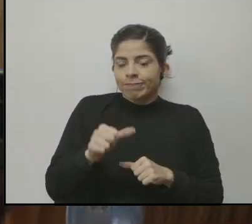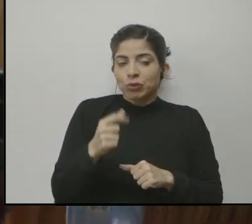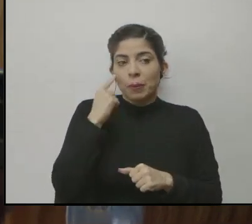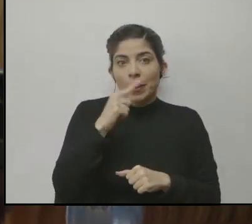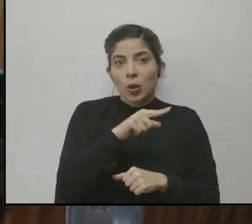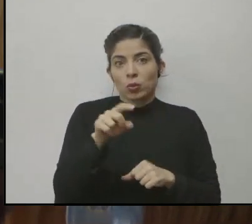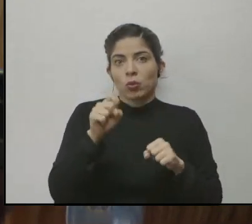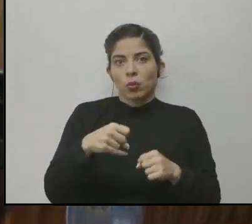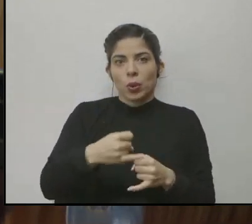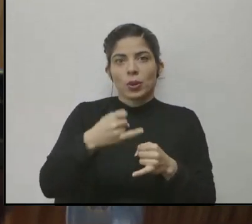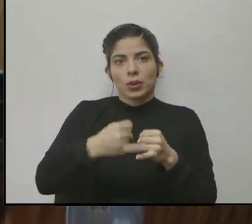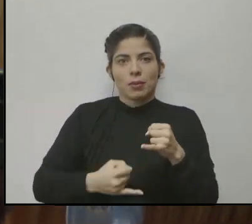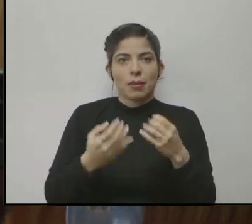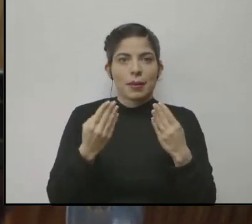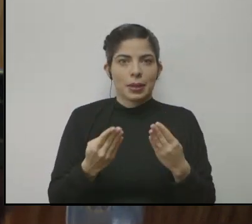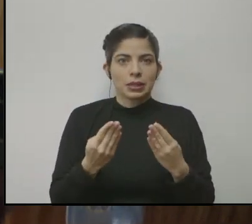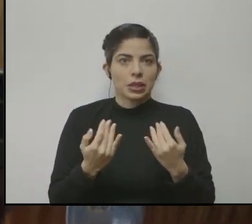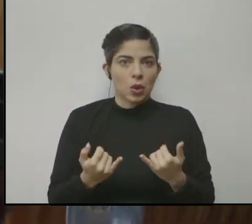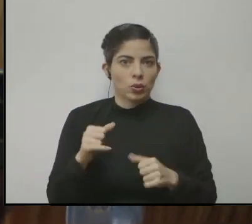concluyan el bachillerato.